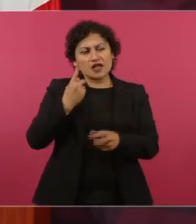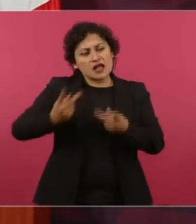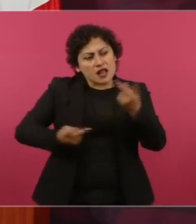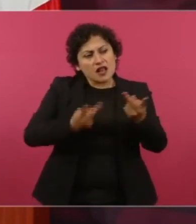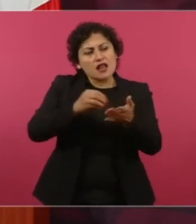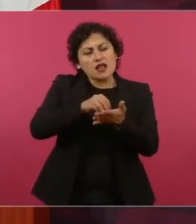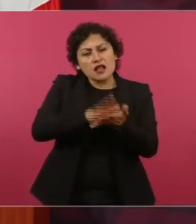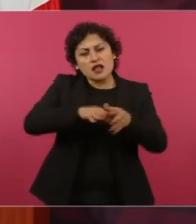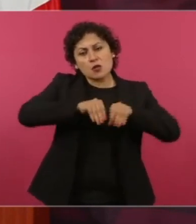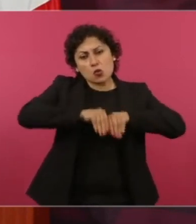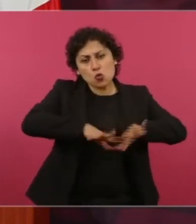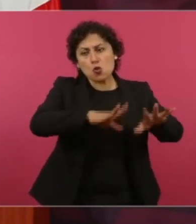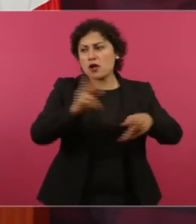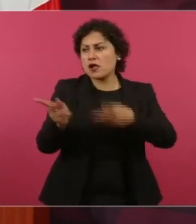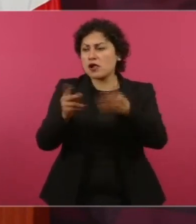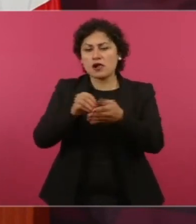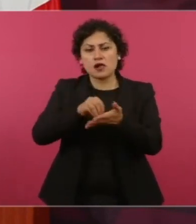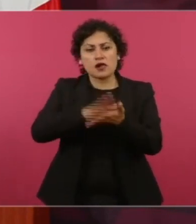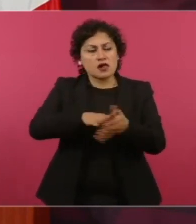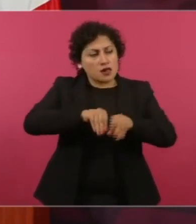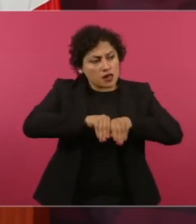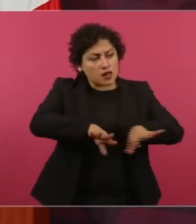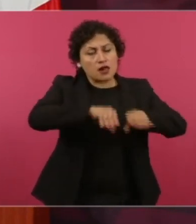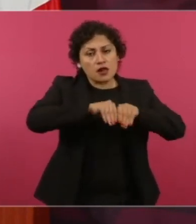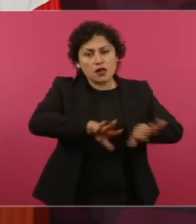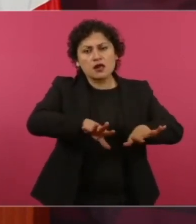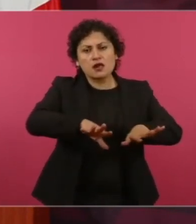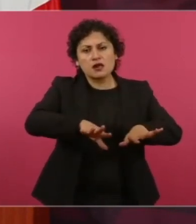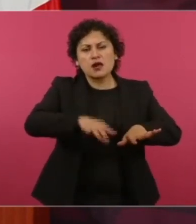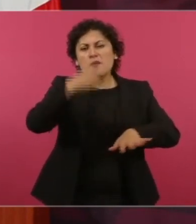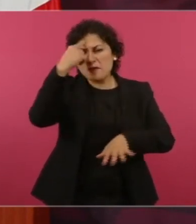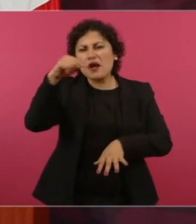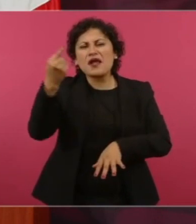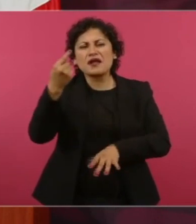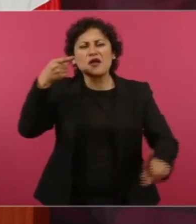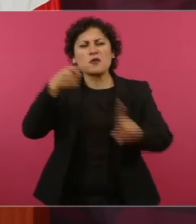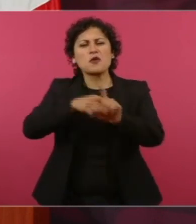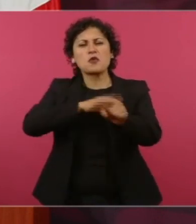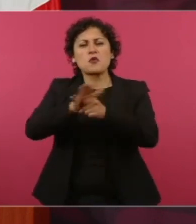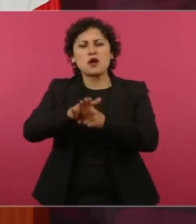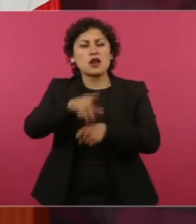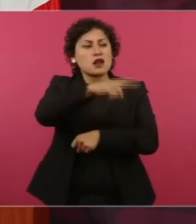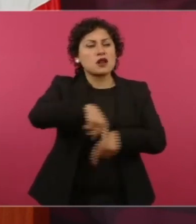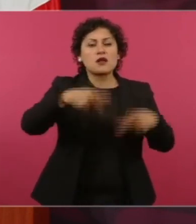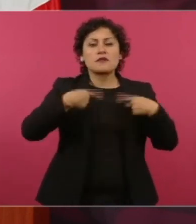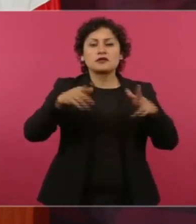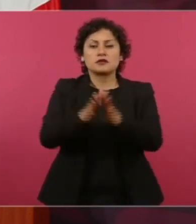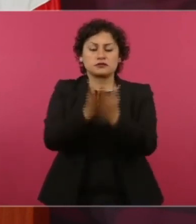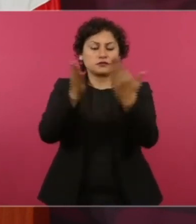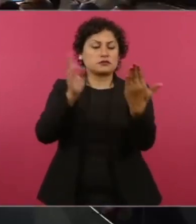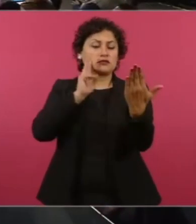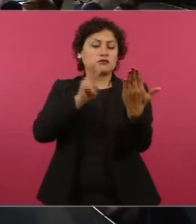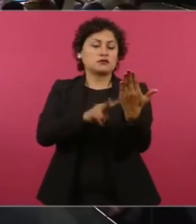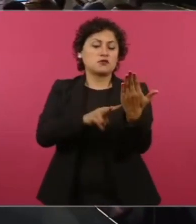Para que la gente diga ¿ya para qué voy a votar? Ya está decidido,